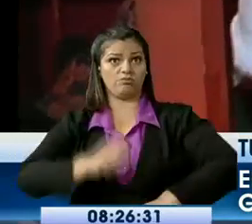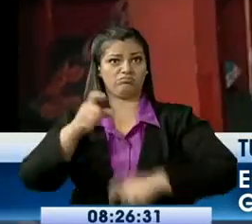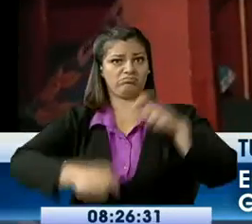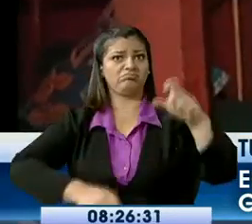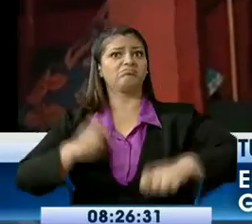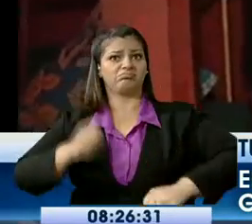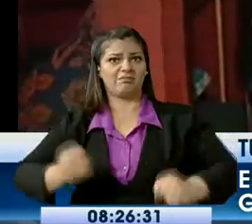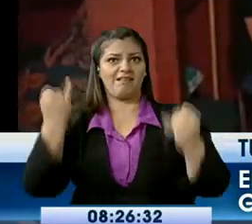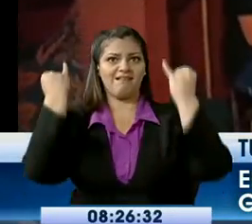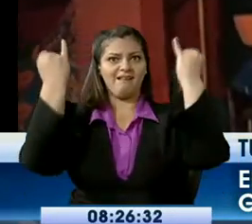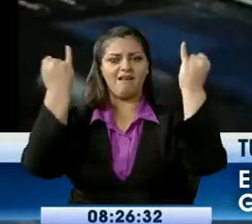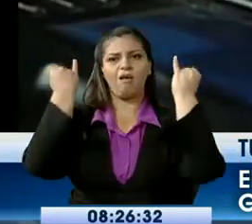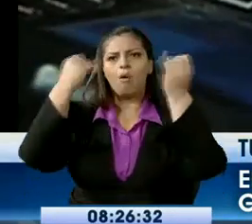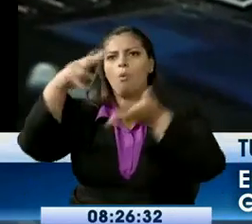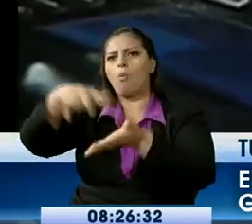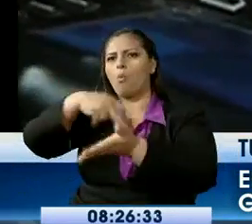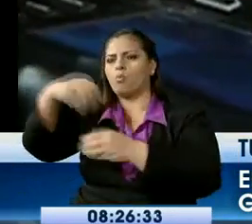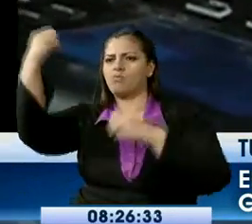en bares y discotecas.